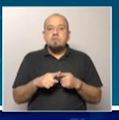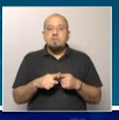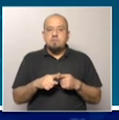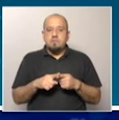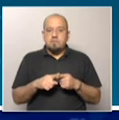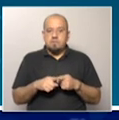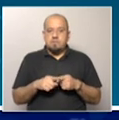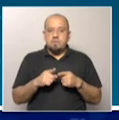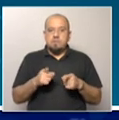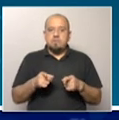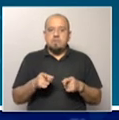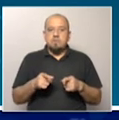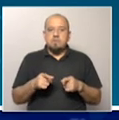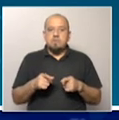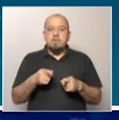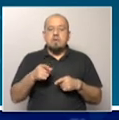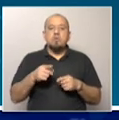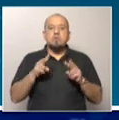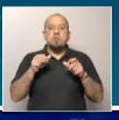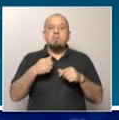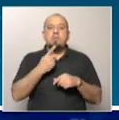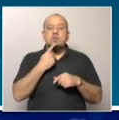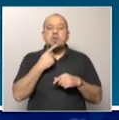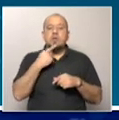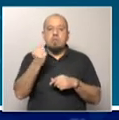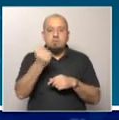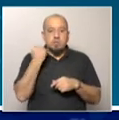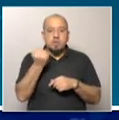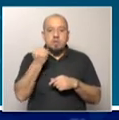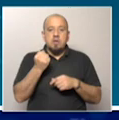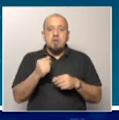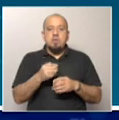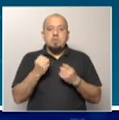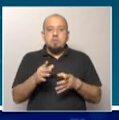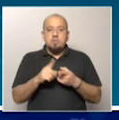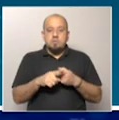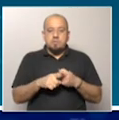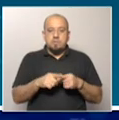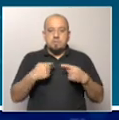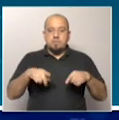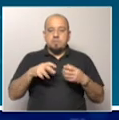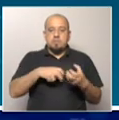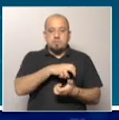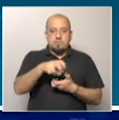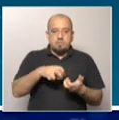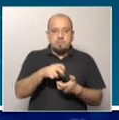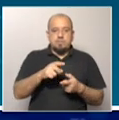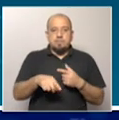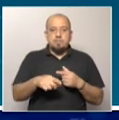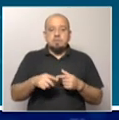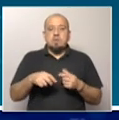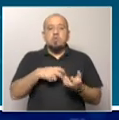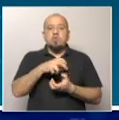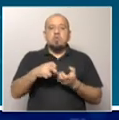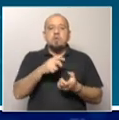que, bueno, que esto es un hecho político relevante, porque no solamente supone un conflicto institucional, sino también un conflicto